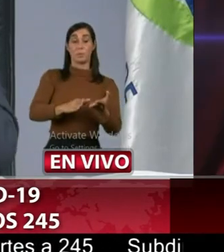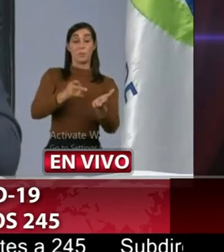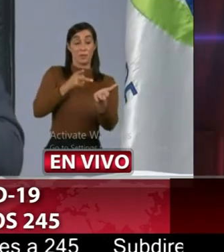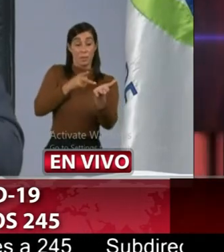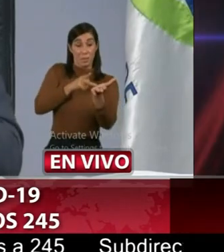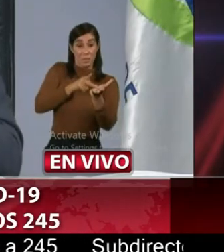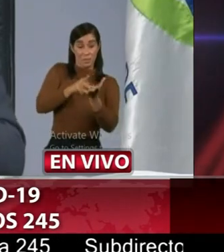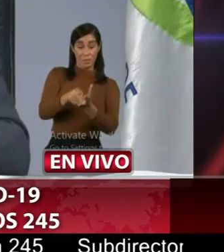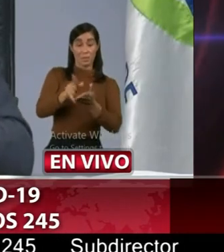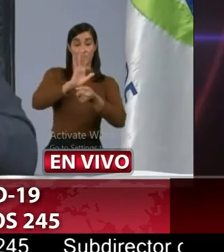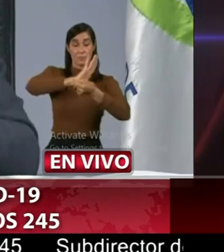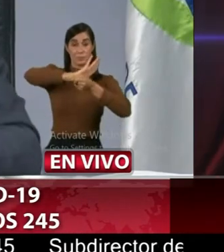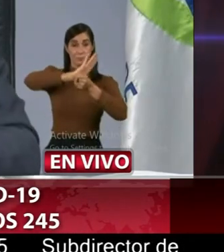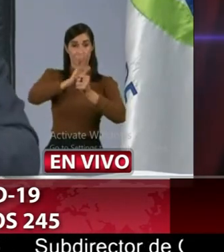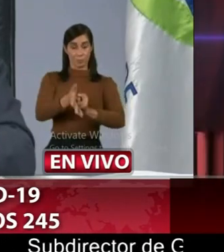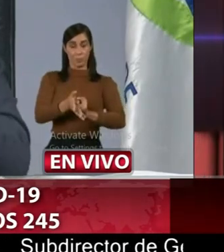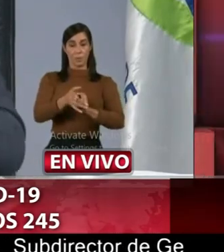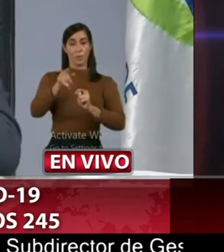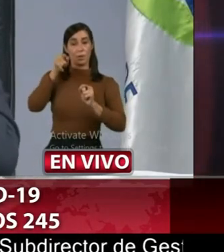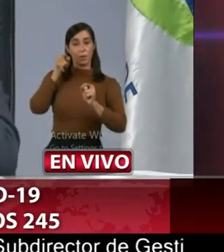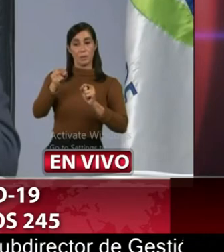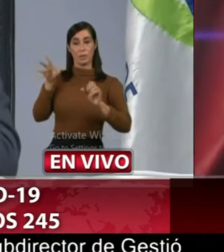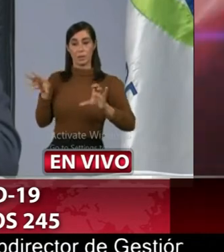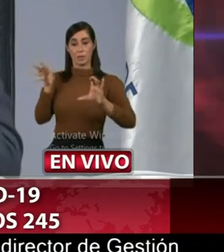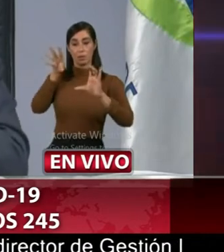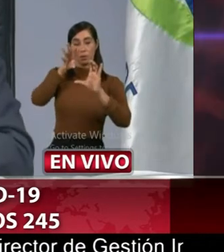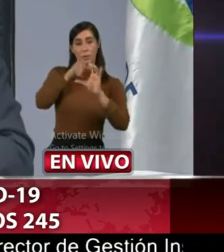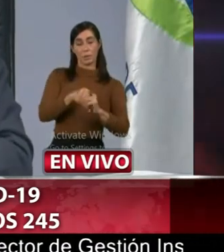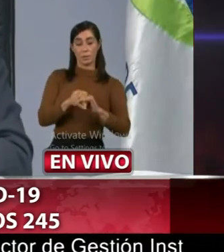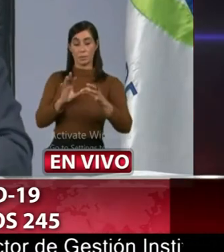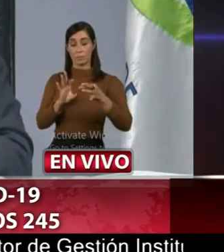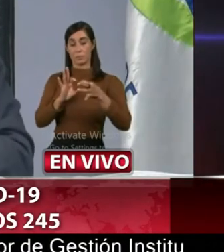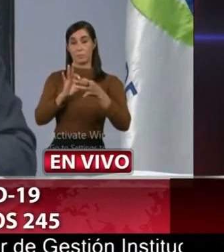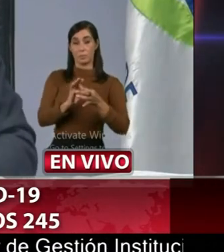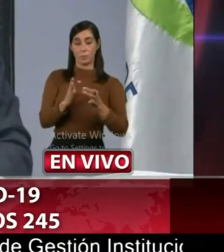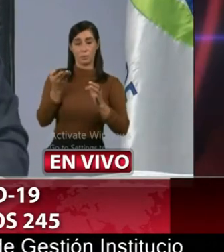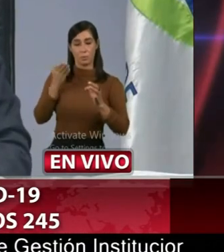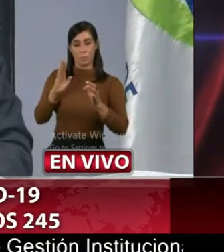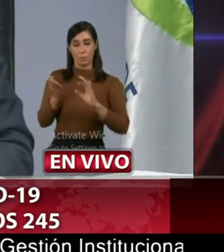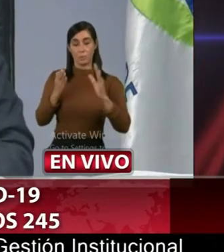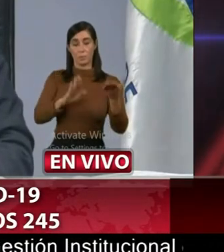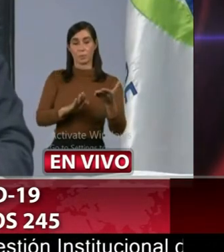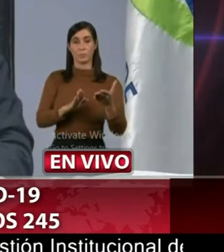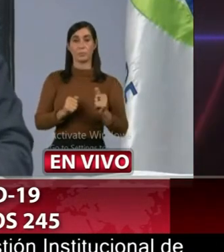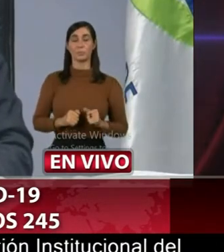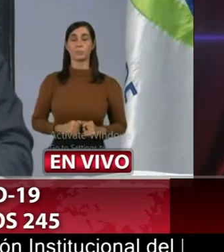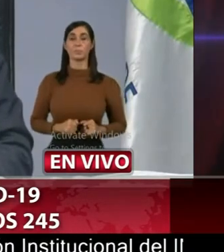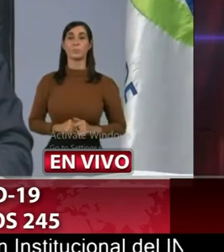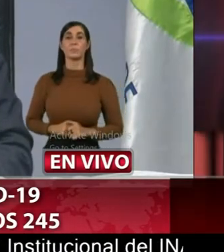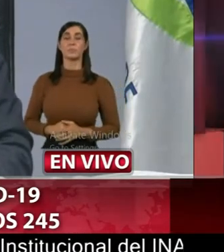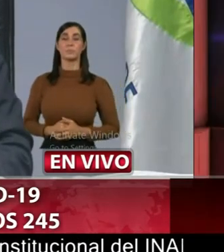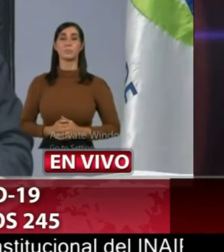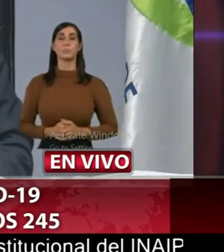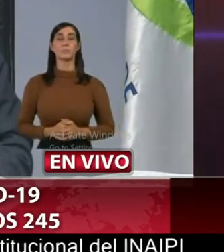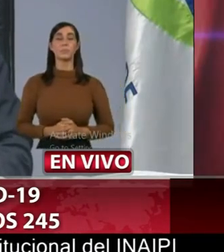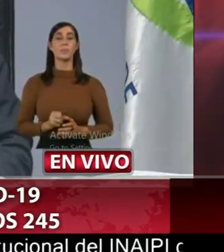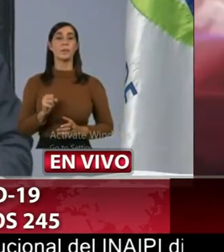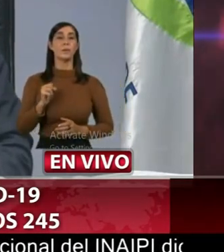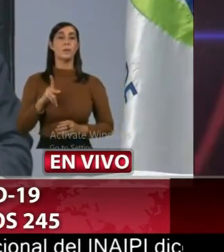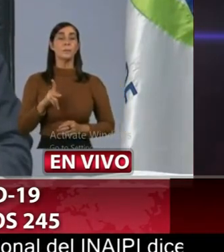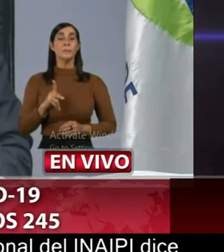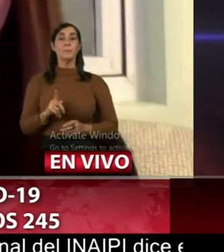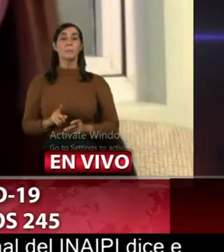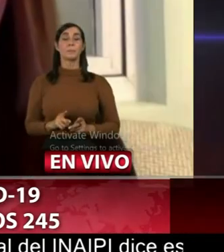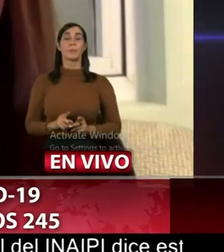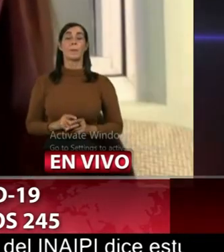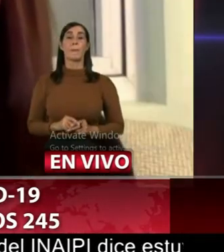y aquellos que entran por nexo epidemiológico habiendo fallecido ok y la